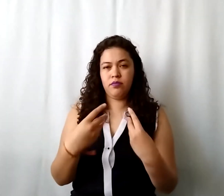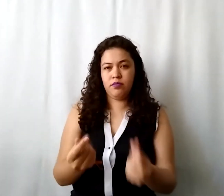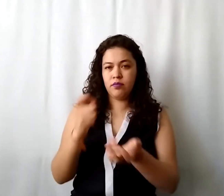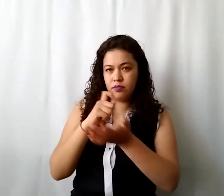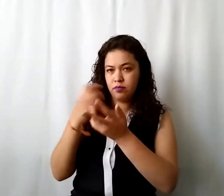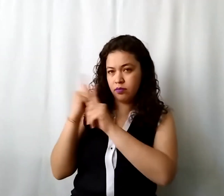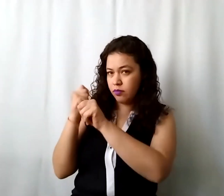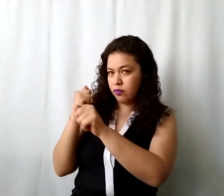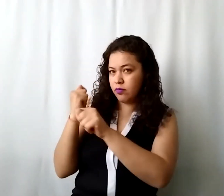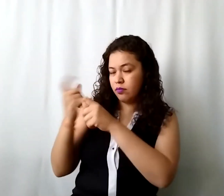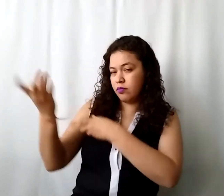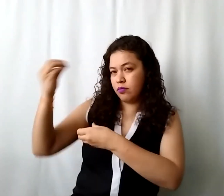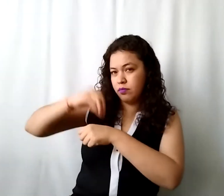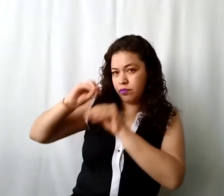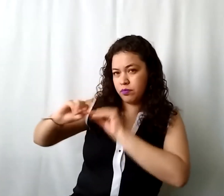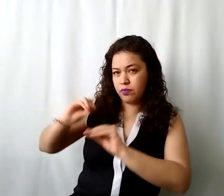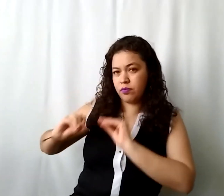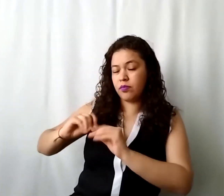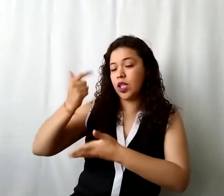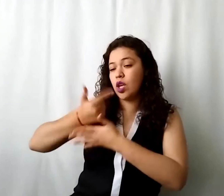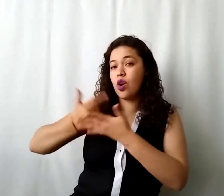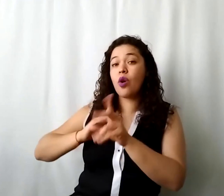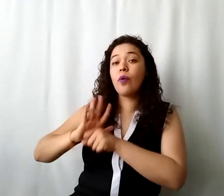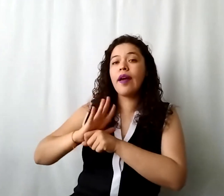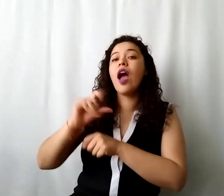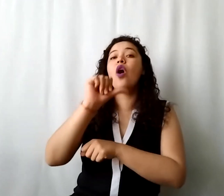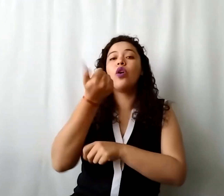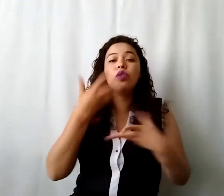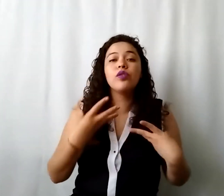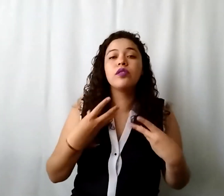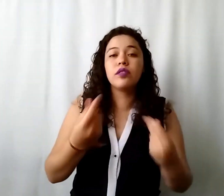los van a incluir en la cuenta de otros costos